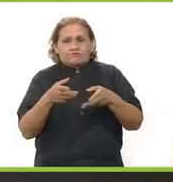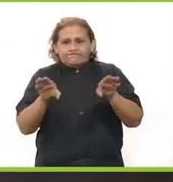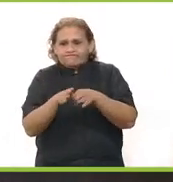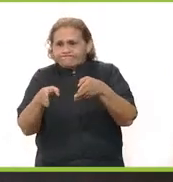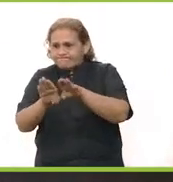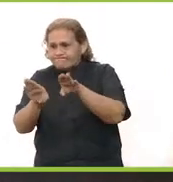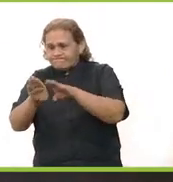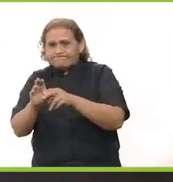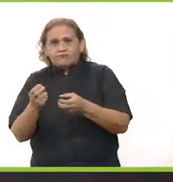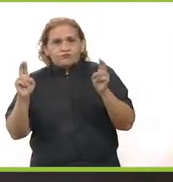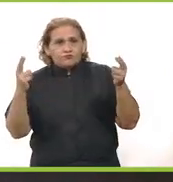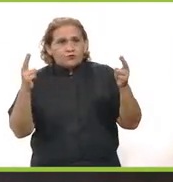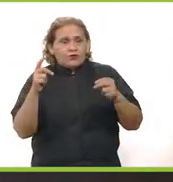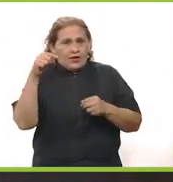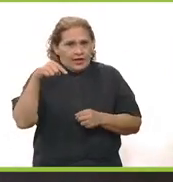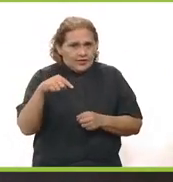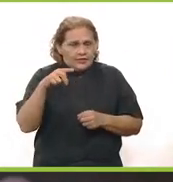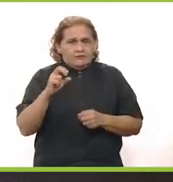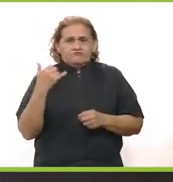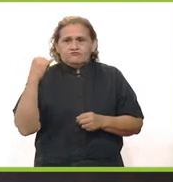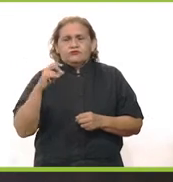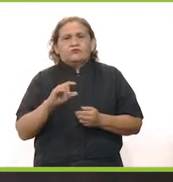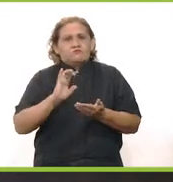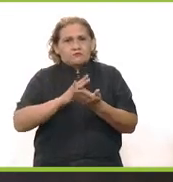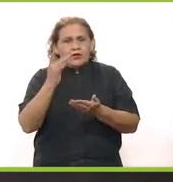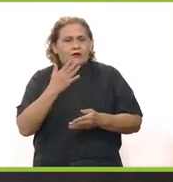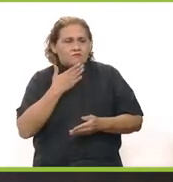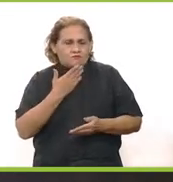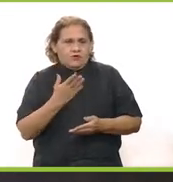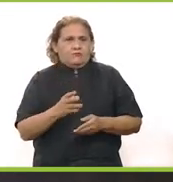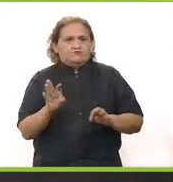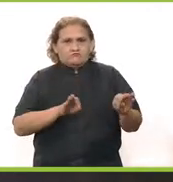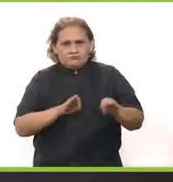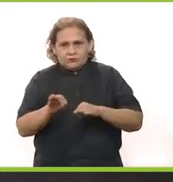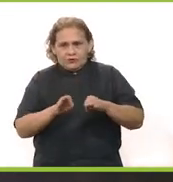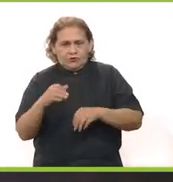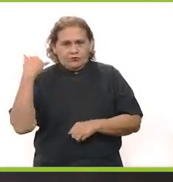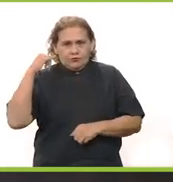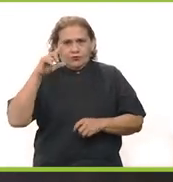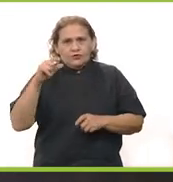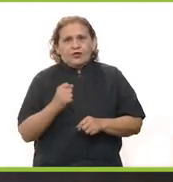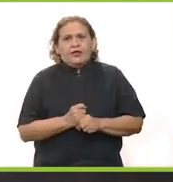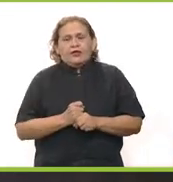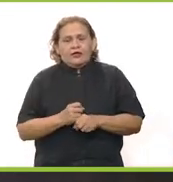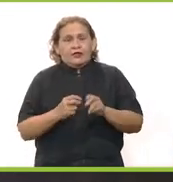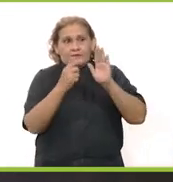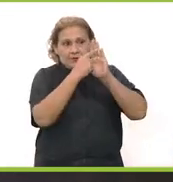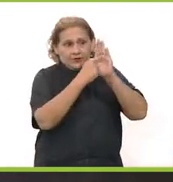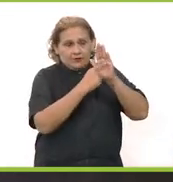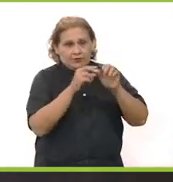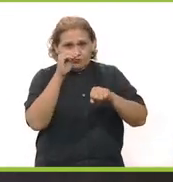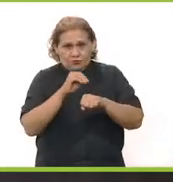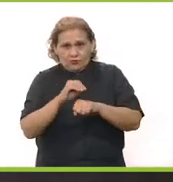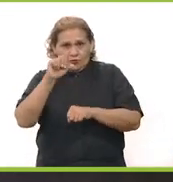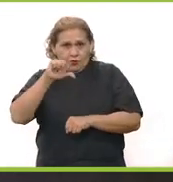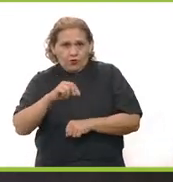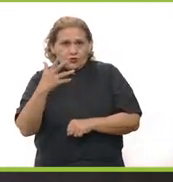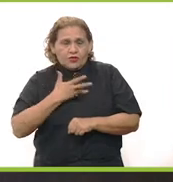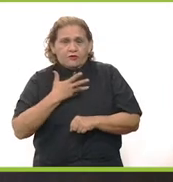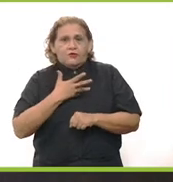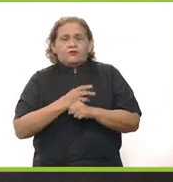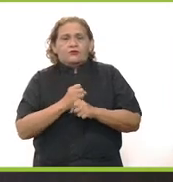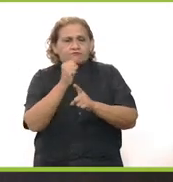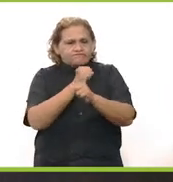seca, donde están cerrando negocios los fines de semana. Afortunadamente aquí en Yucatán, gracias al buen trabajo que están haciendo los yucatecos y a las medidas que hemos